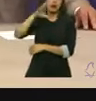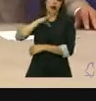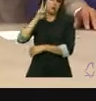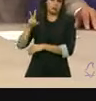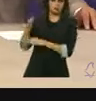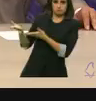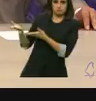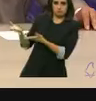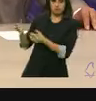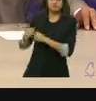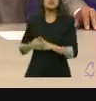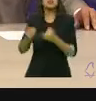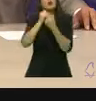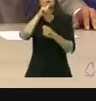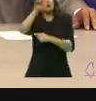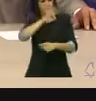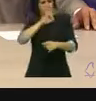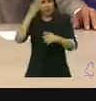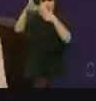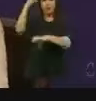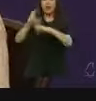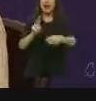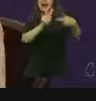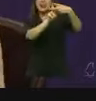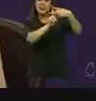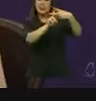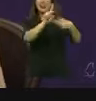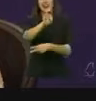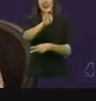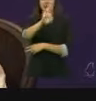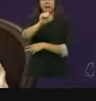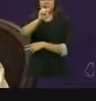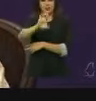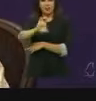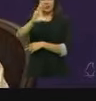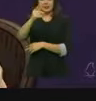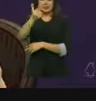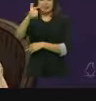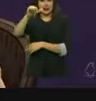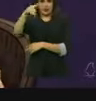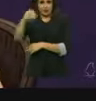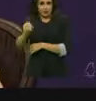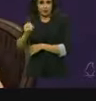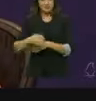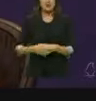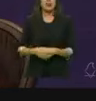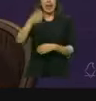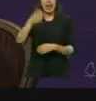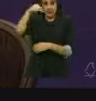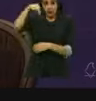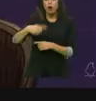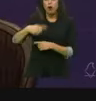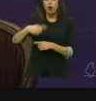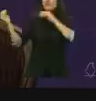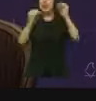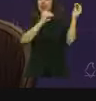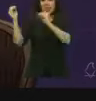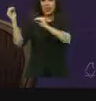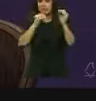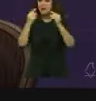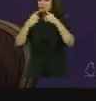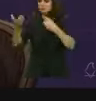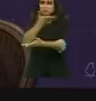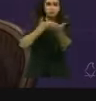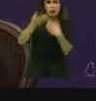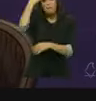a la discusión entre el hashtag debate chilango. Y justamente este primer debate chilango es el arranque de cara a la jornada electoral que